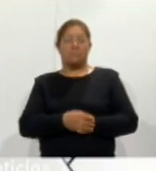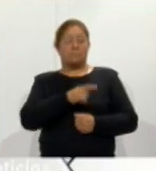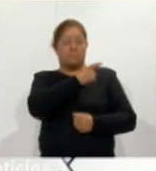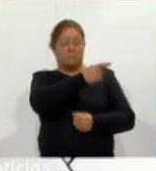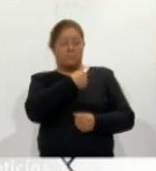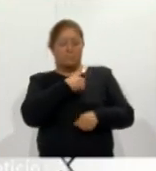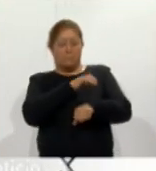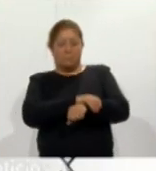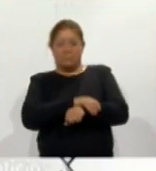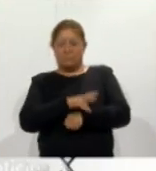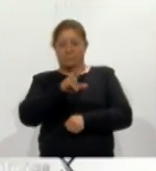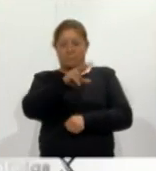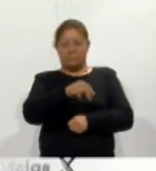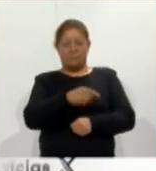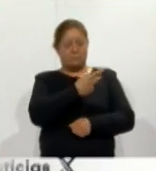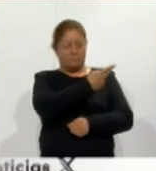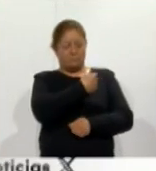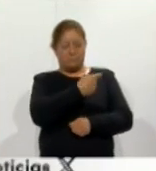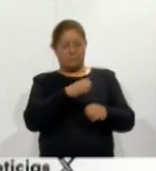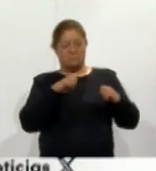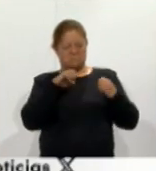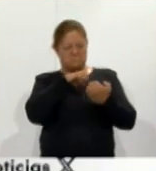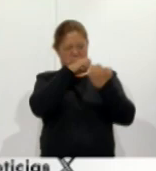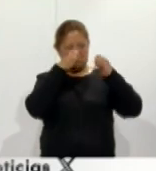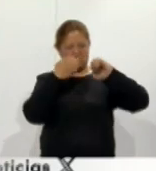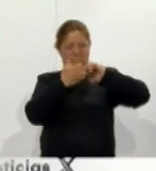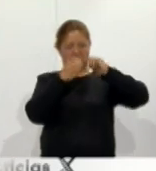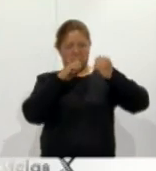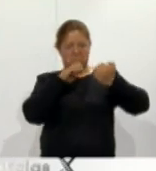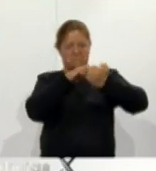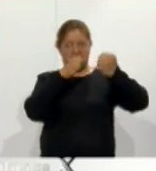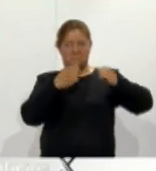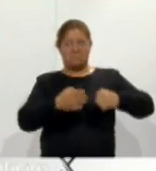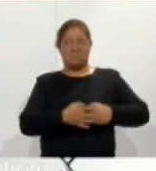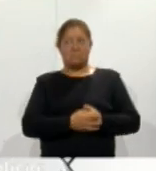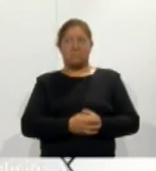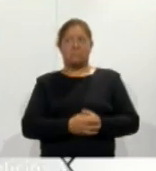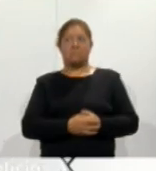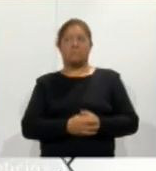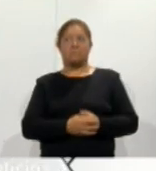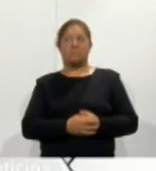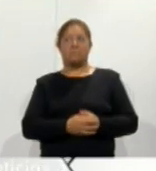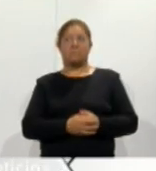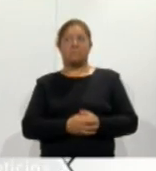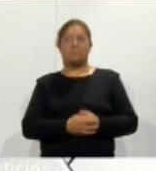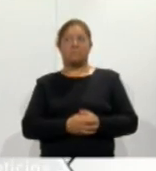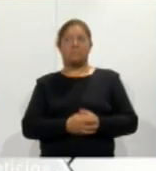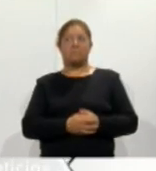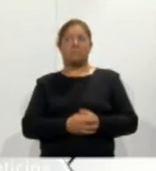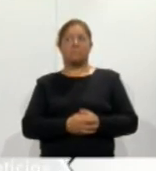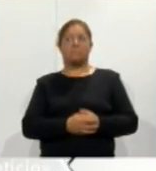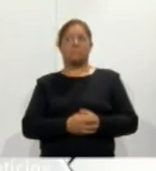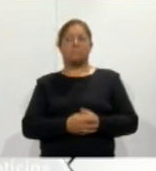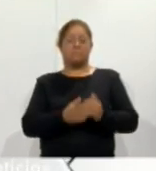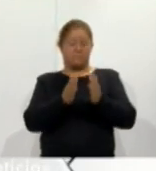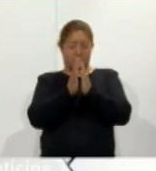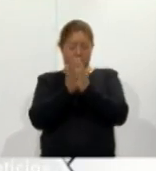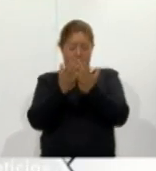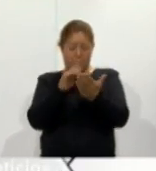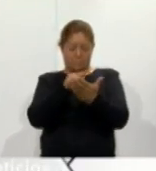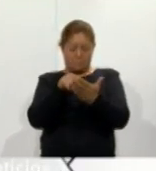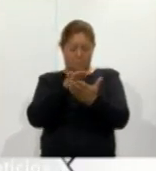cuando la letra dice si cometieras de muerte